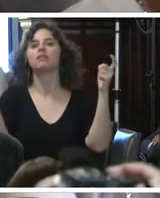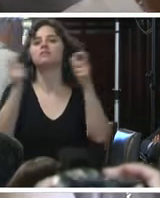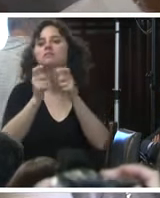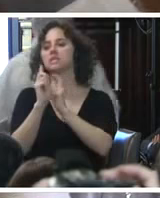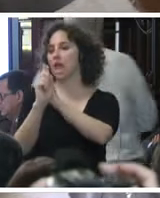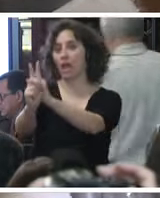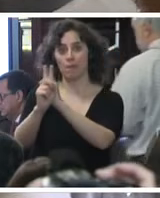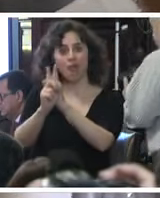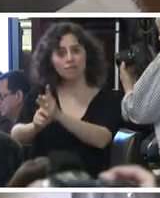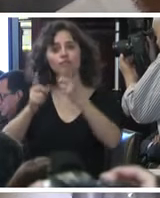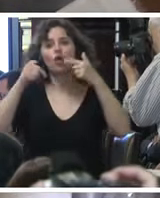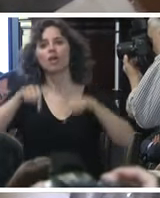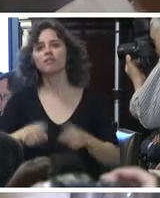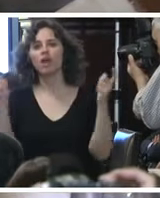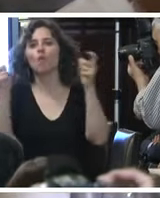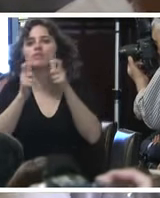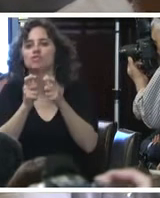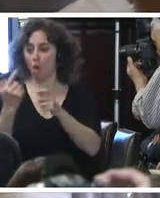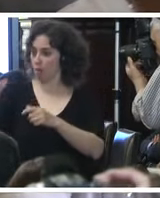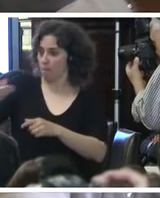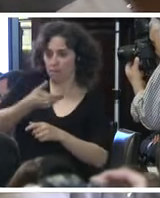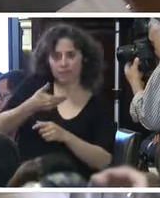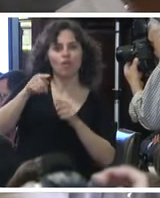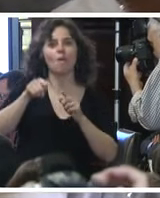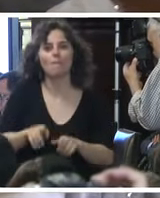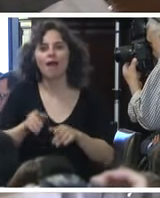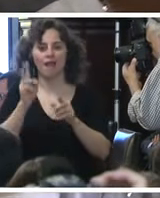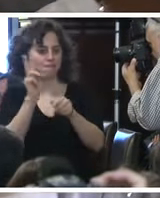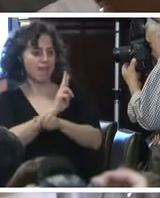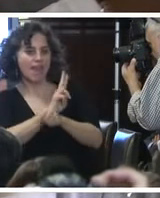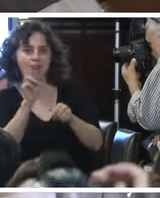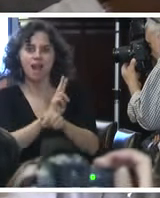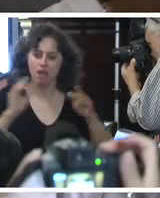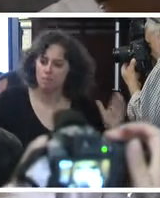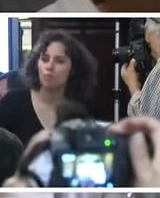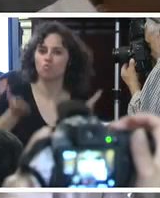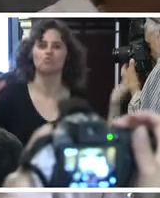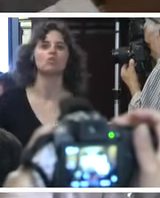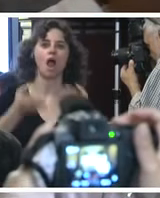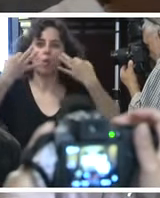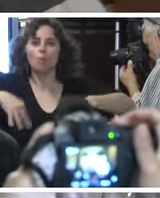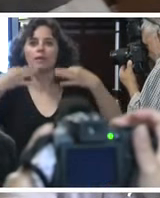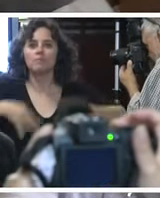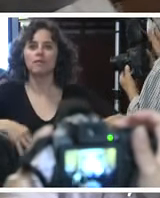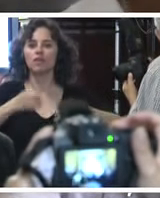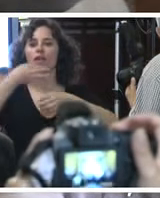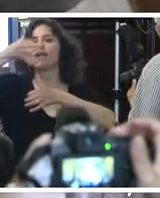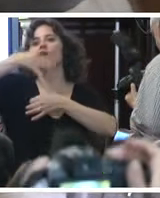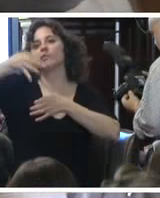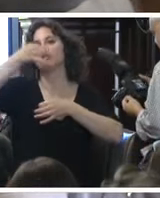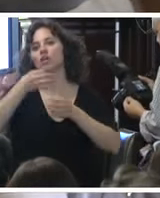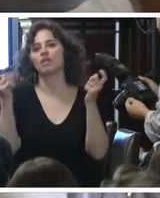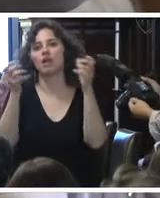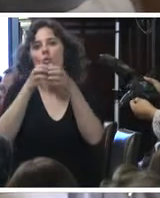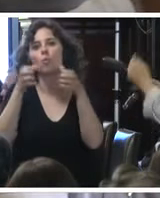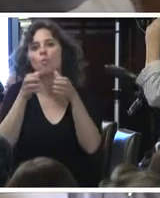seguimiento que esta comisión designó para vigilar e impulsar el cumplimiento de las recomendaciones del grupo